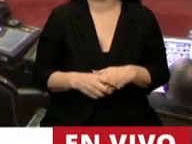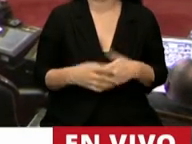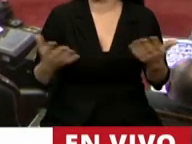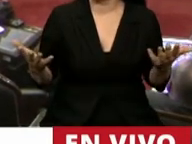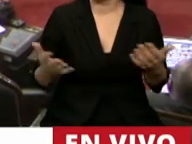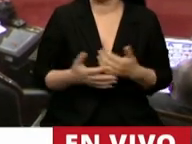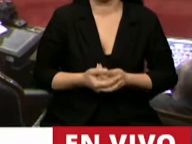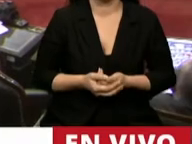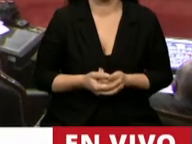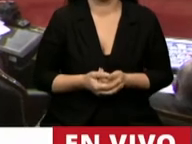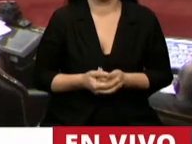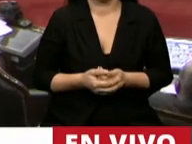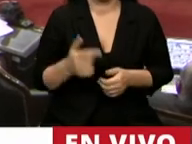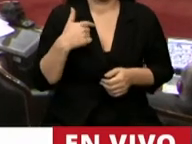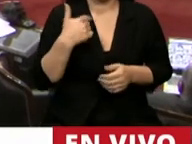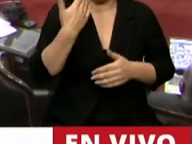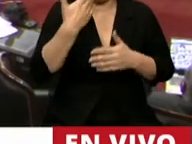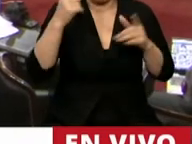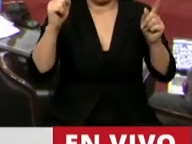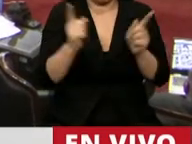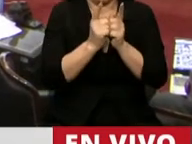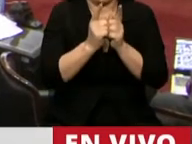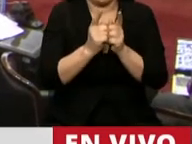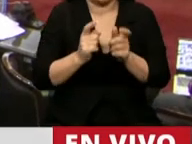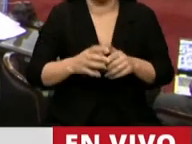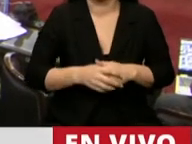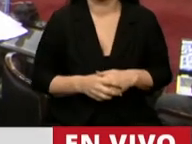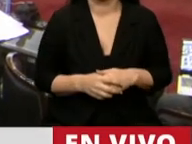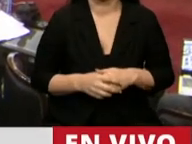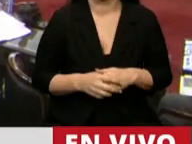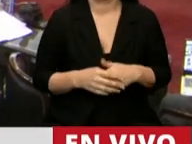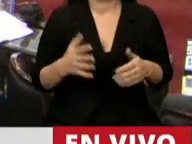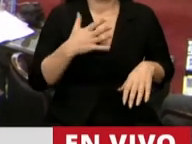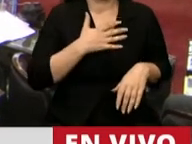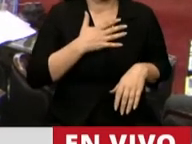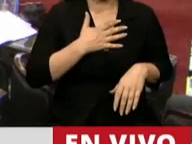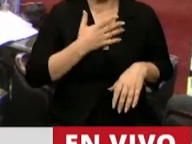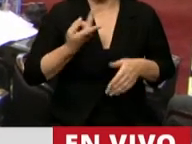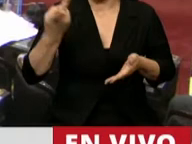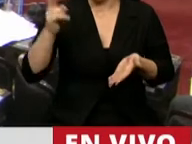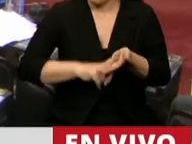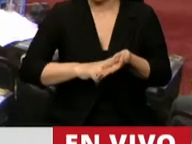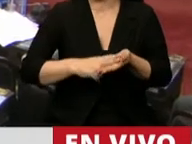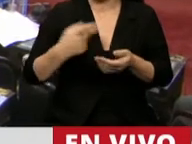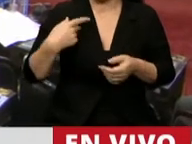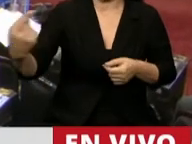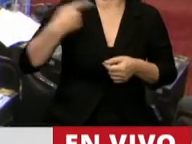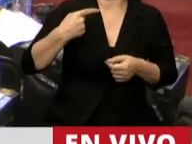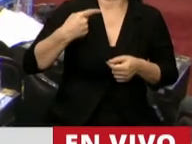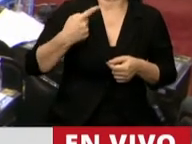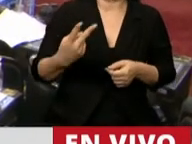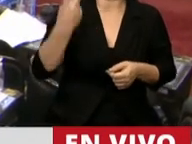Bueno, voy a hacer lo más breve posible. He sido agraviado nuevamente y por segunda vez